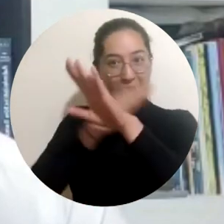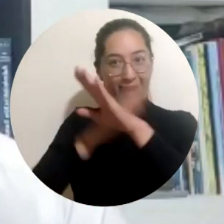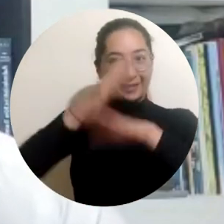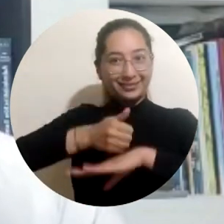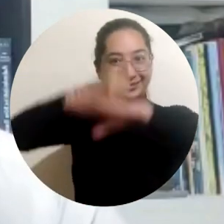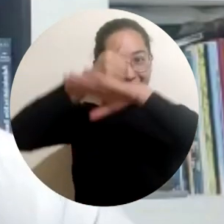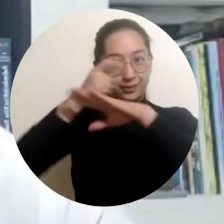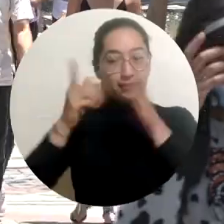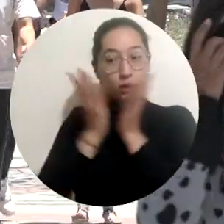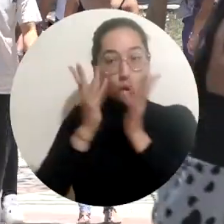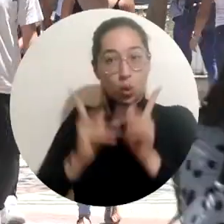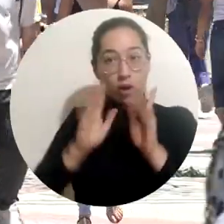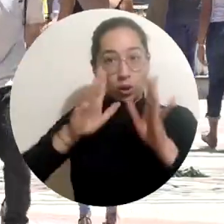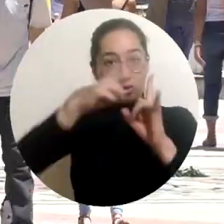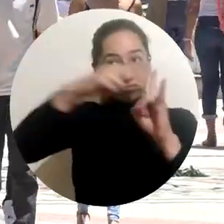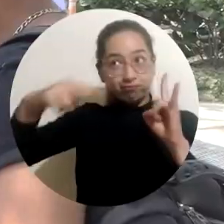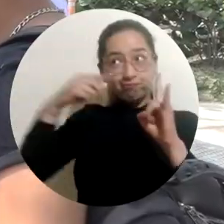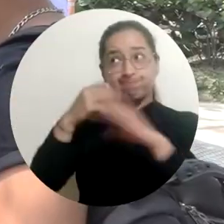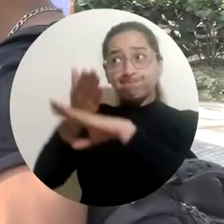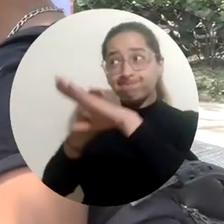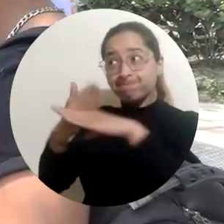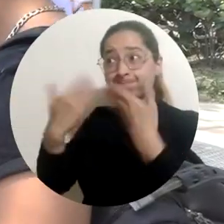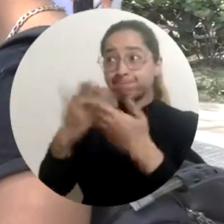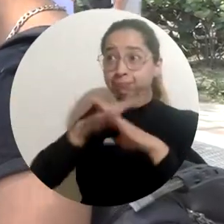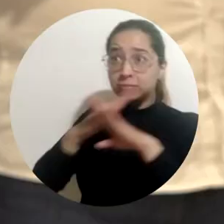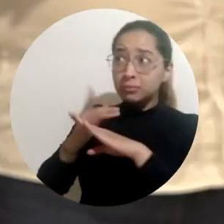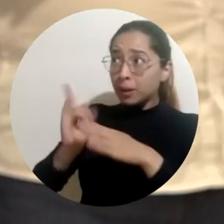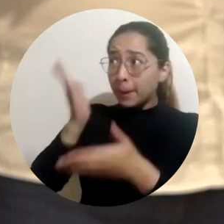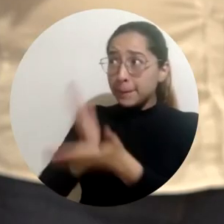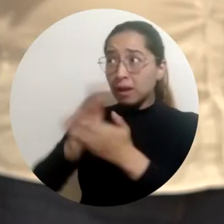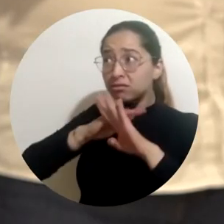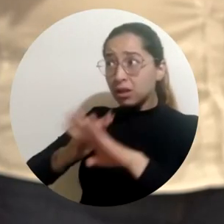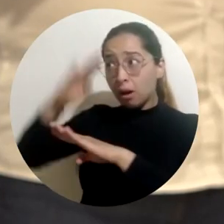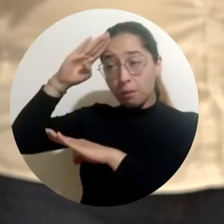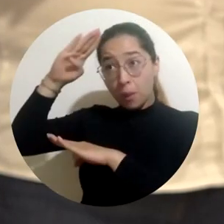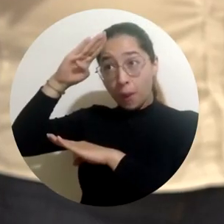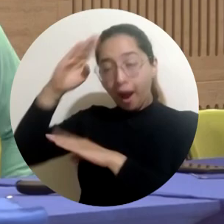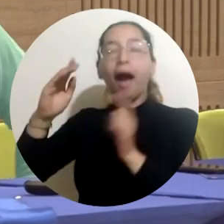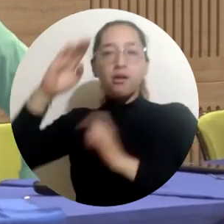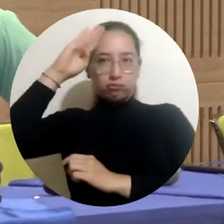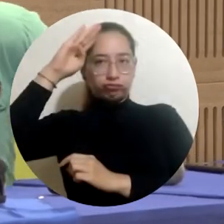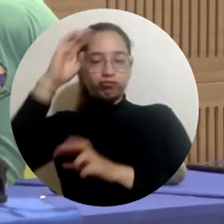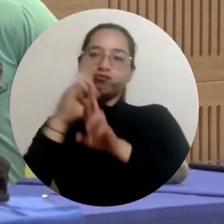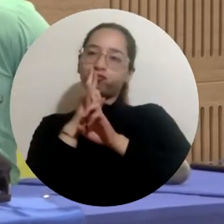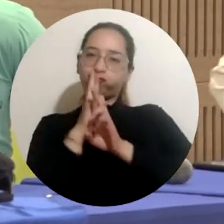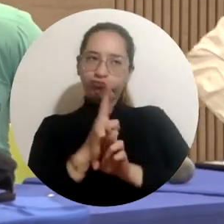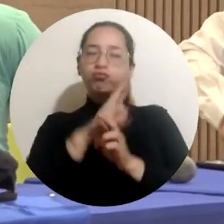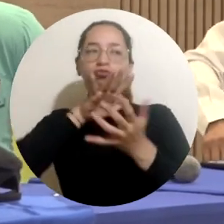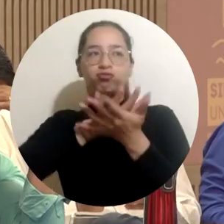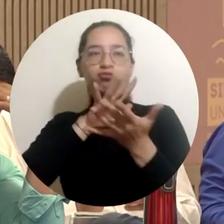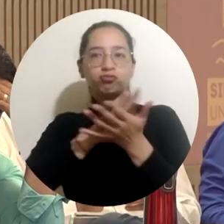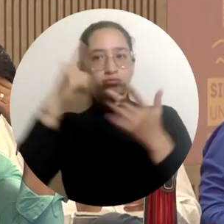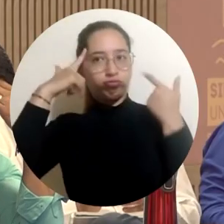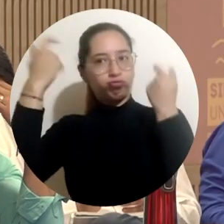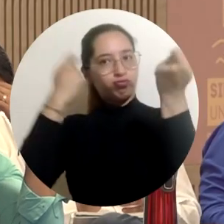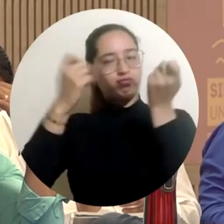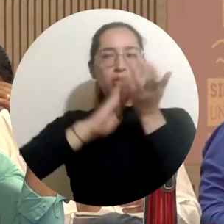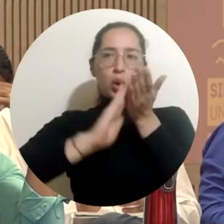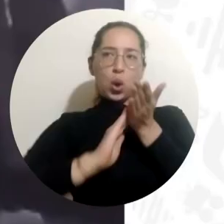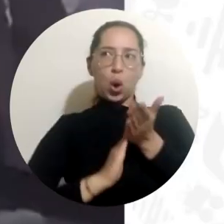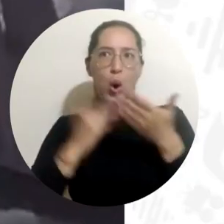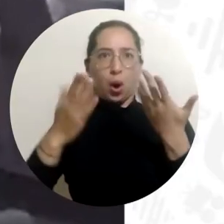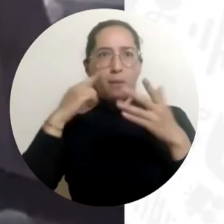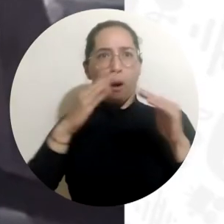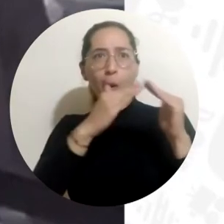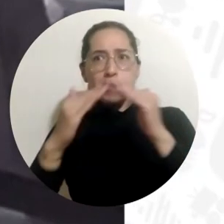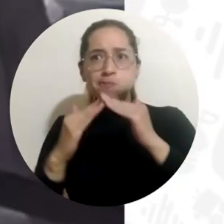Por solicitud del rector y los estudiantes de la Universidad del Magdalena, el comandante de la Policía Metropolitana de Santa Marta anunció las estrategias